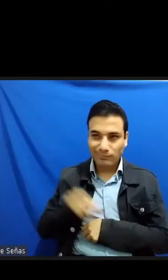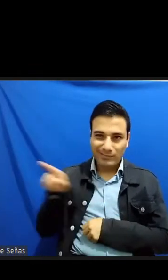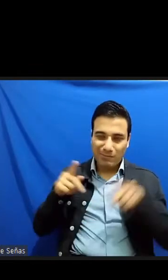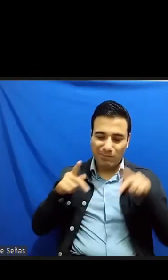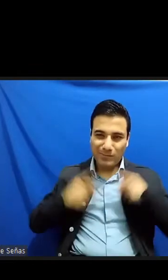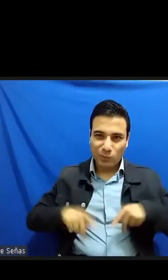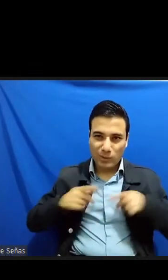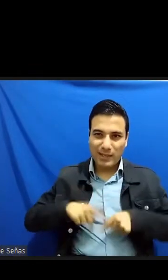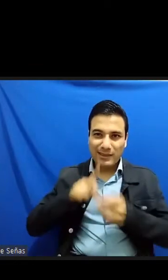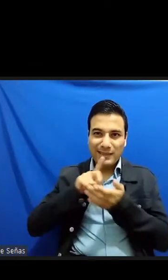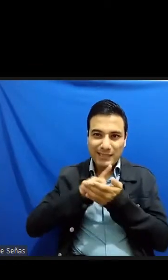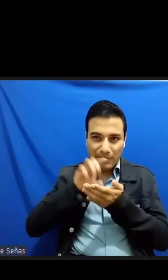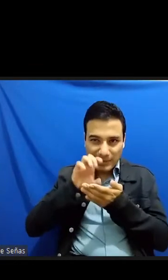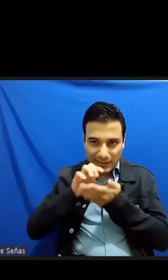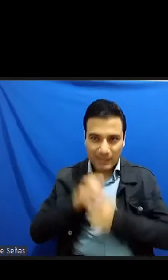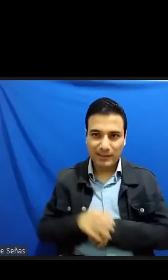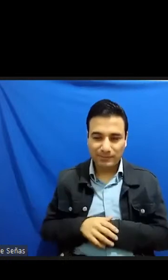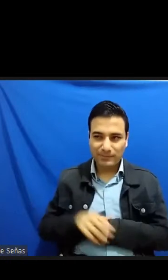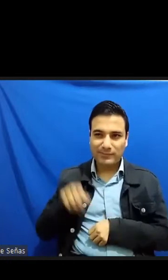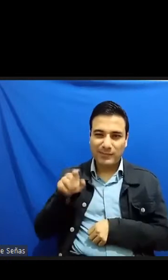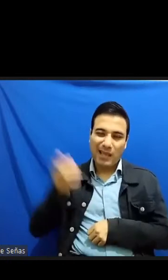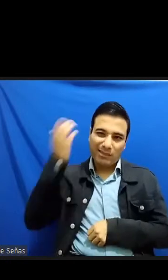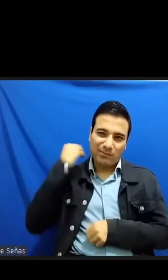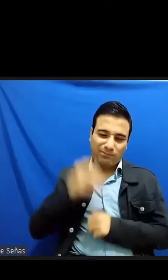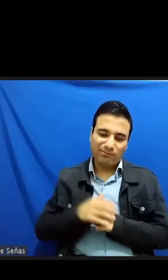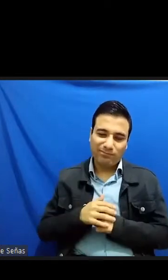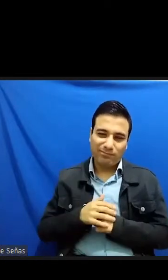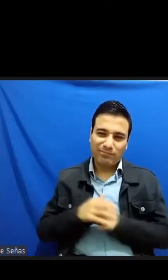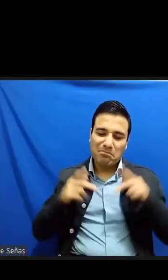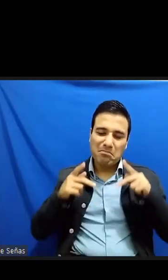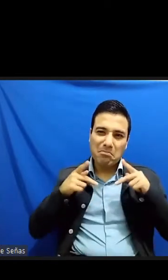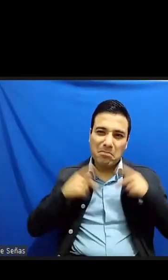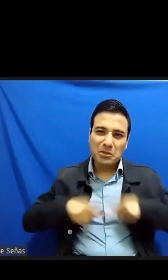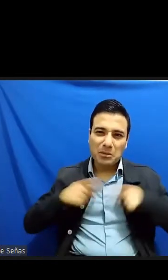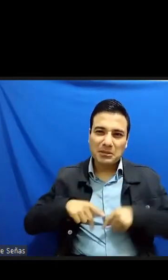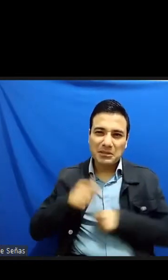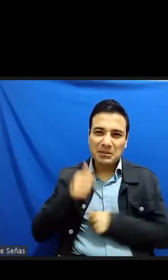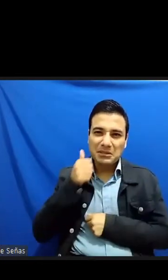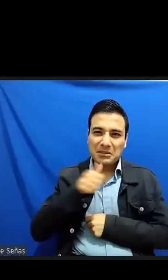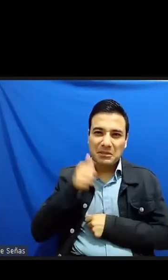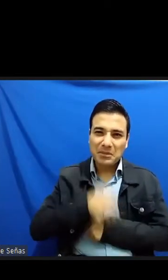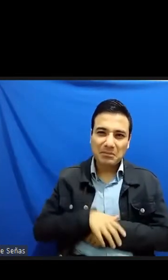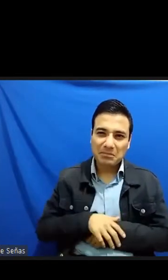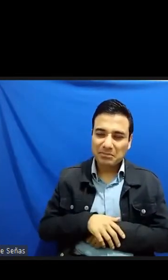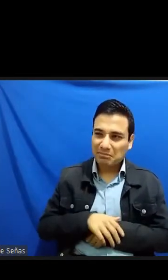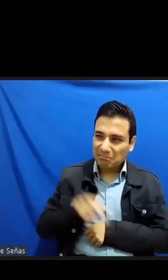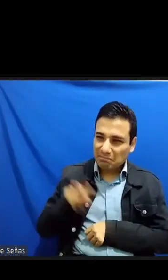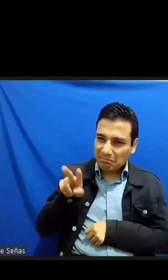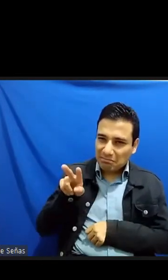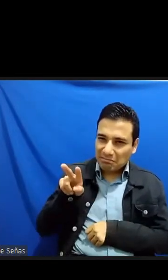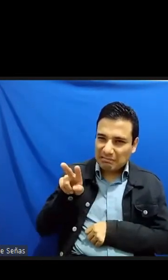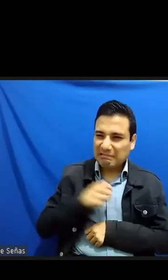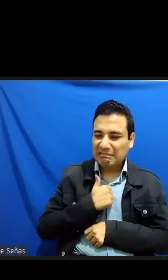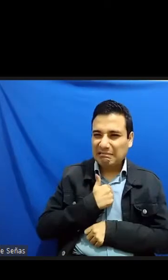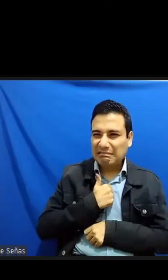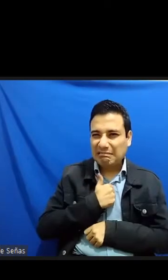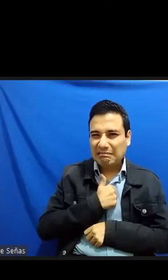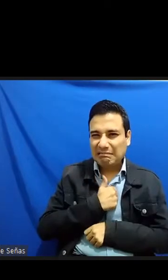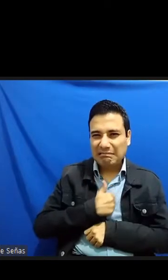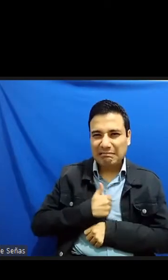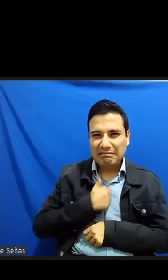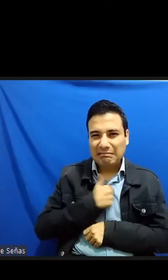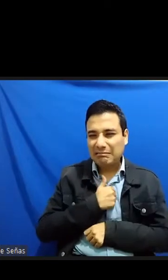alguien llamado en un principio solamente a despertar la lástima y la conmiseración de los demás